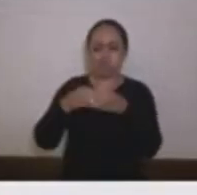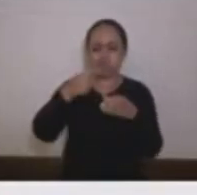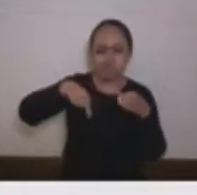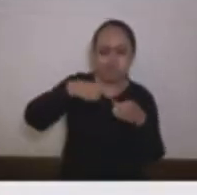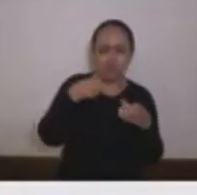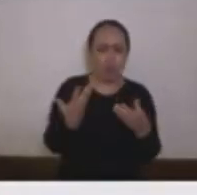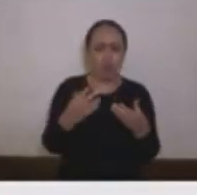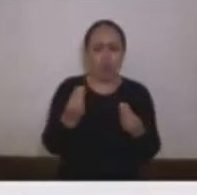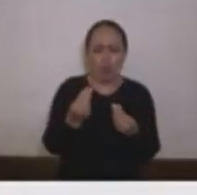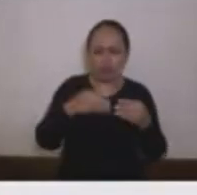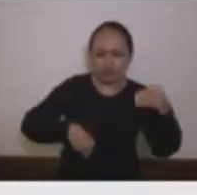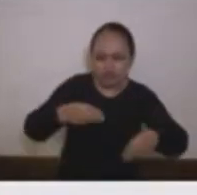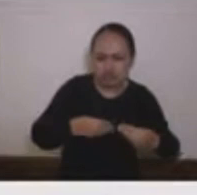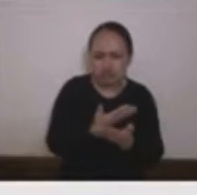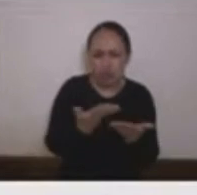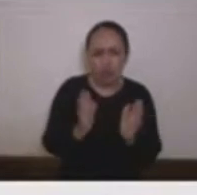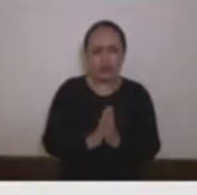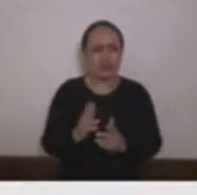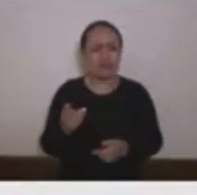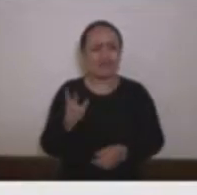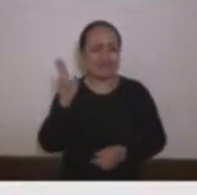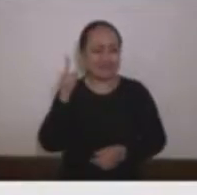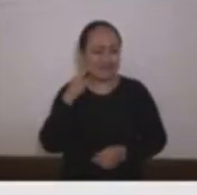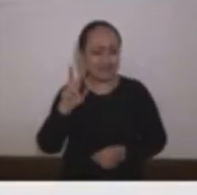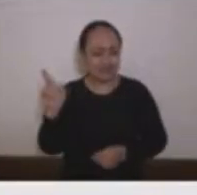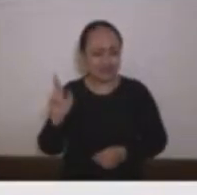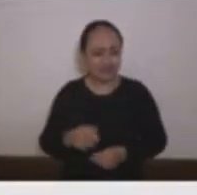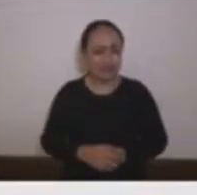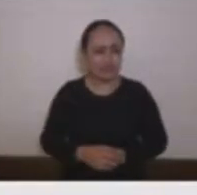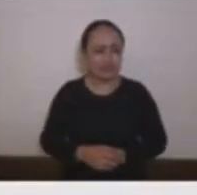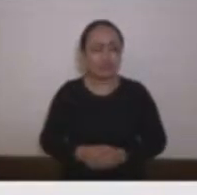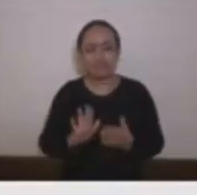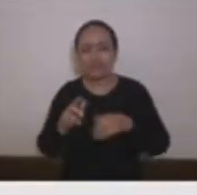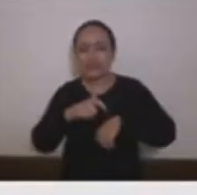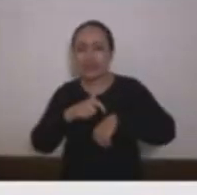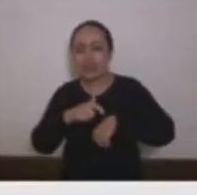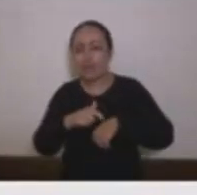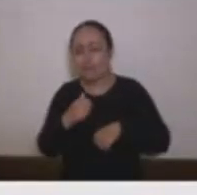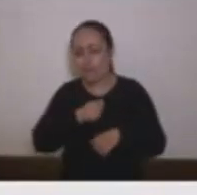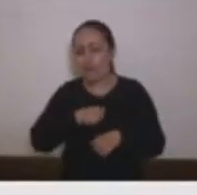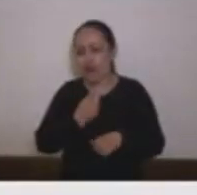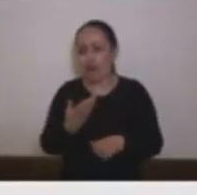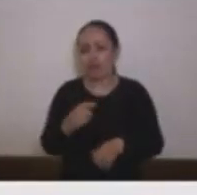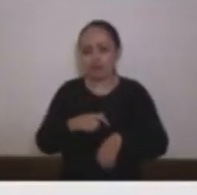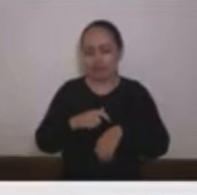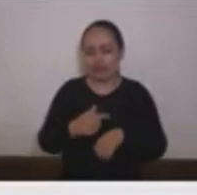delitos relacionados con la administración pública durante su mandato le pido que me regale unos minutos más señor presidente por favor